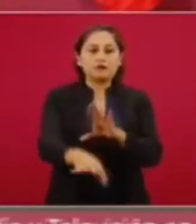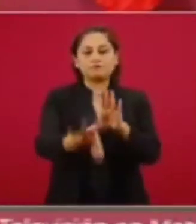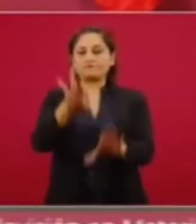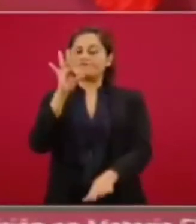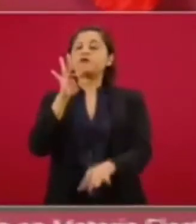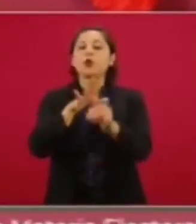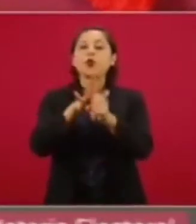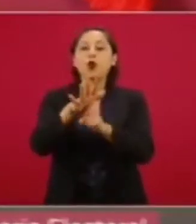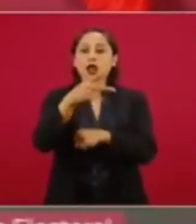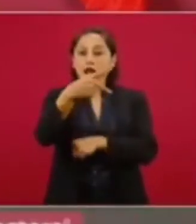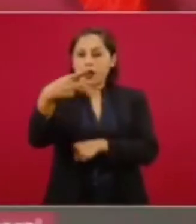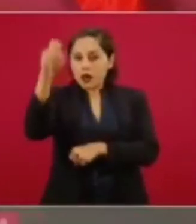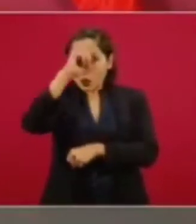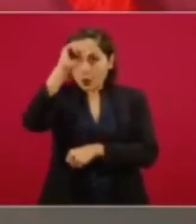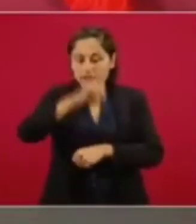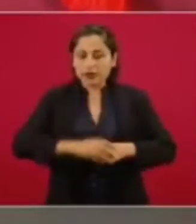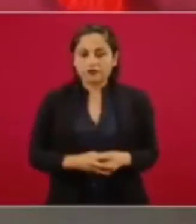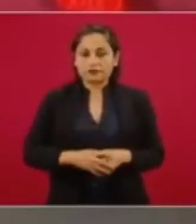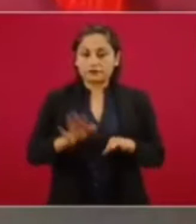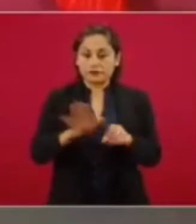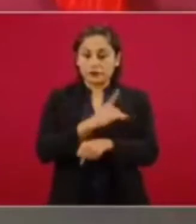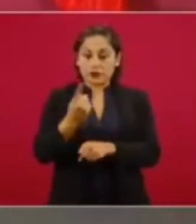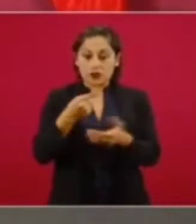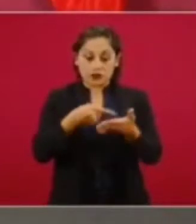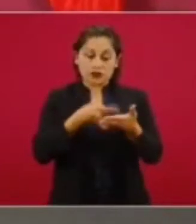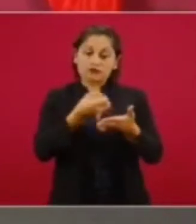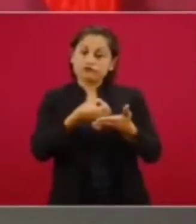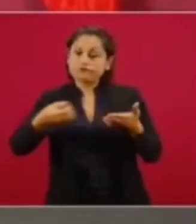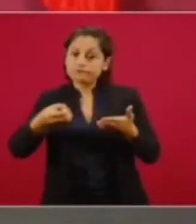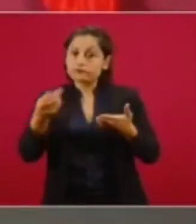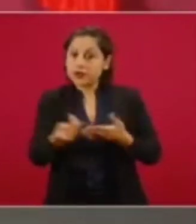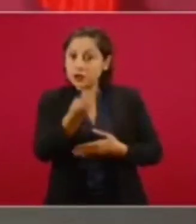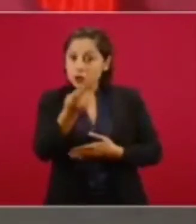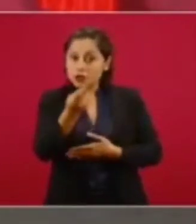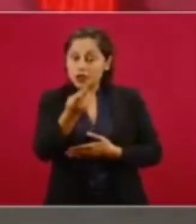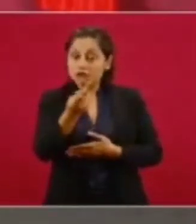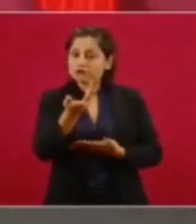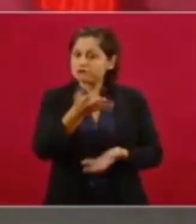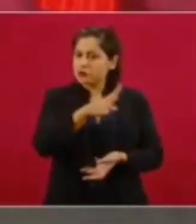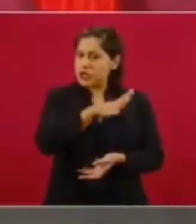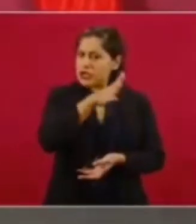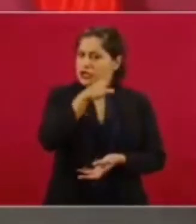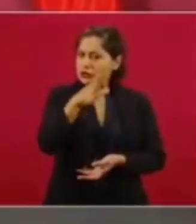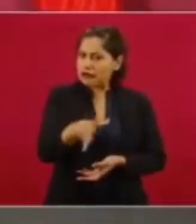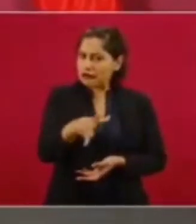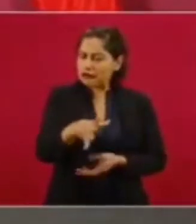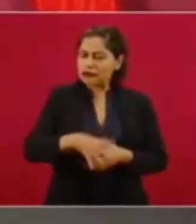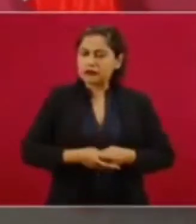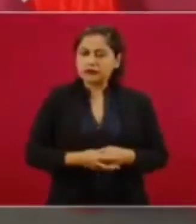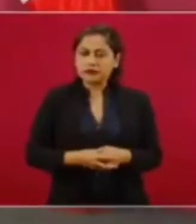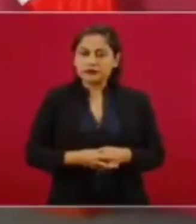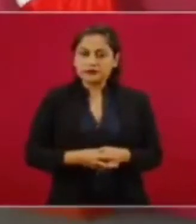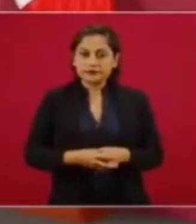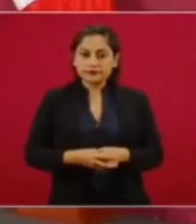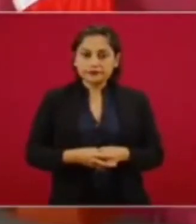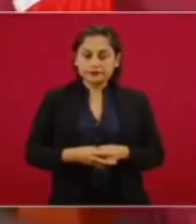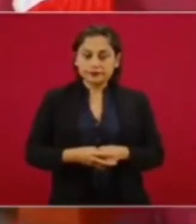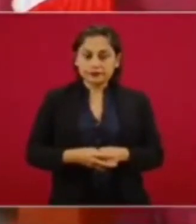genérica, vamos a decir, al final